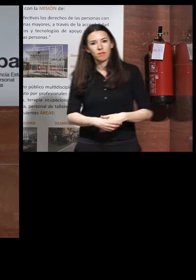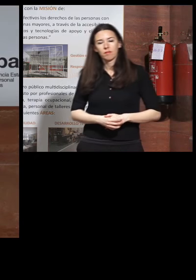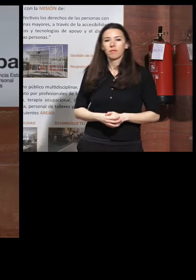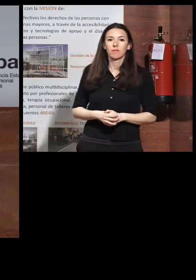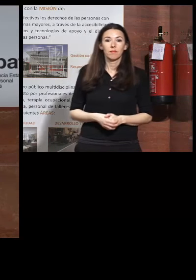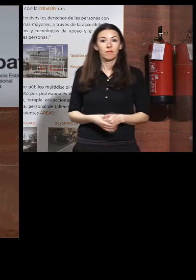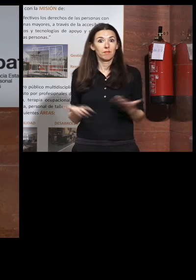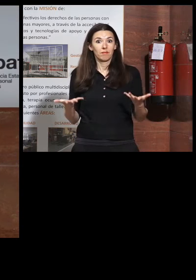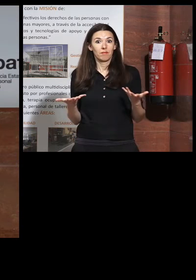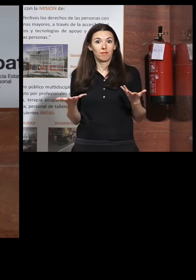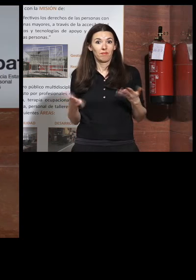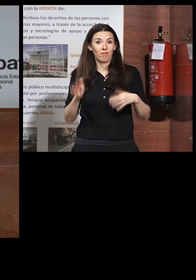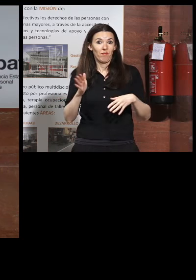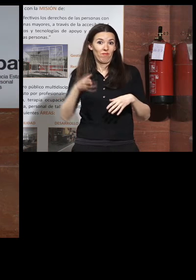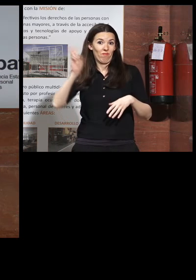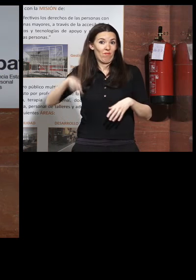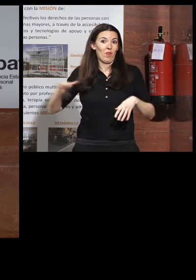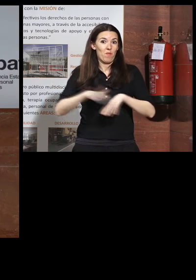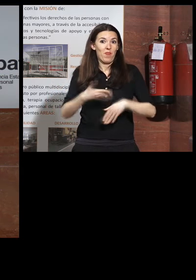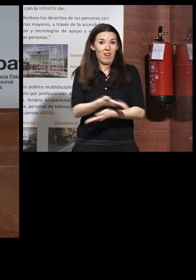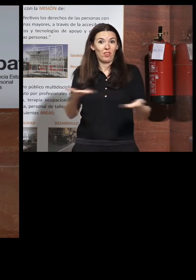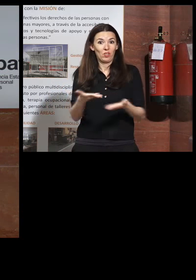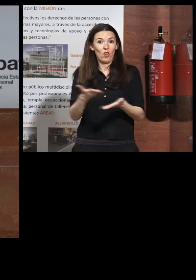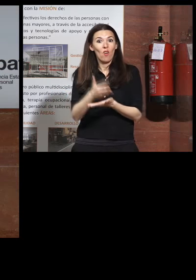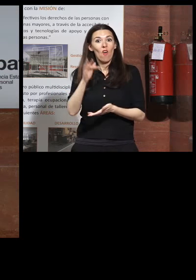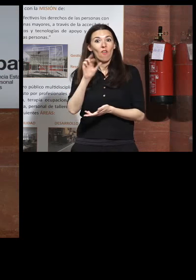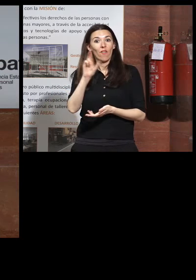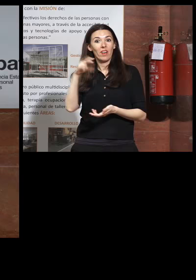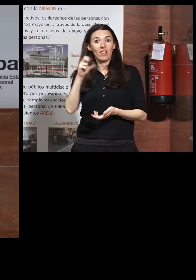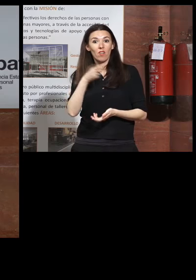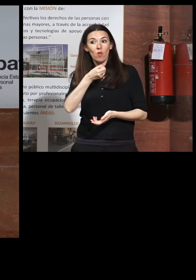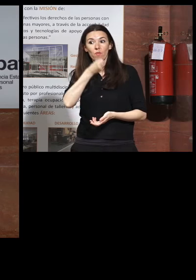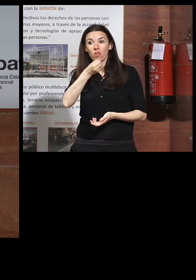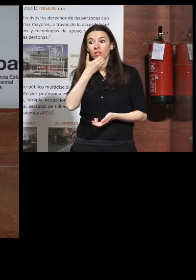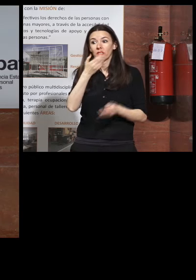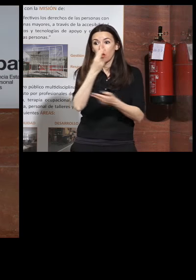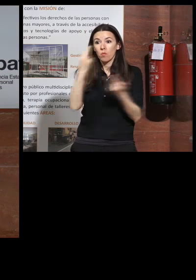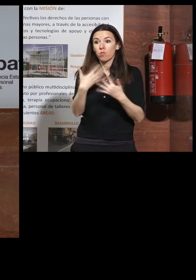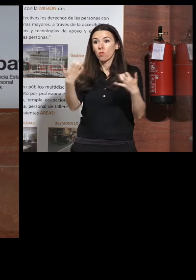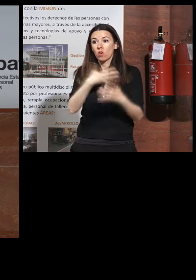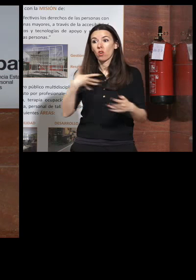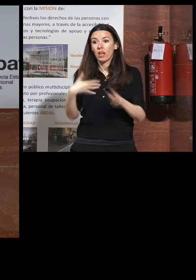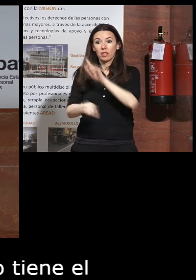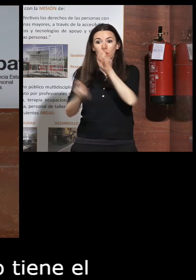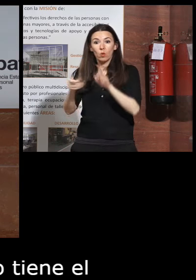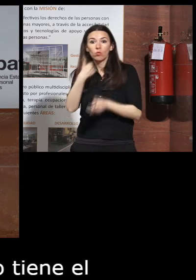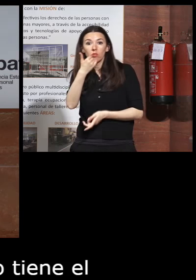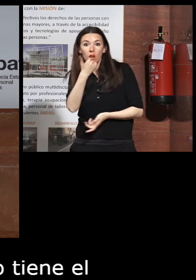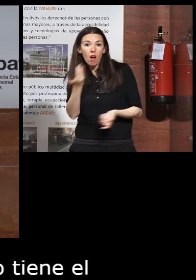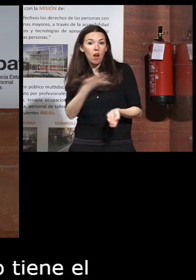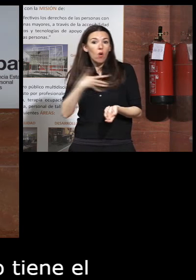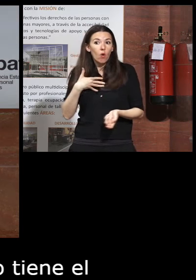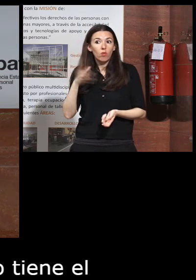como es somos para todos Fernando tiene el micrófono por si alguna persona del público queréis hacer alguna pregunta